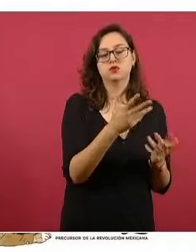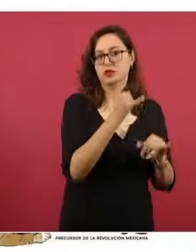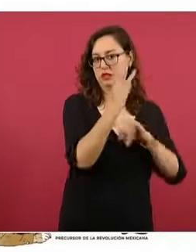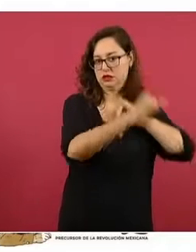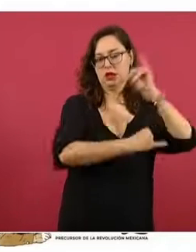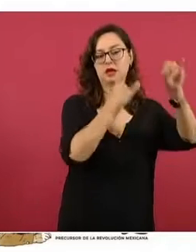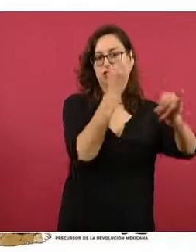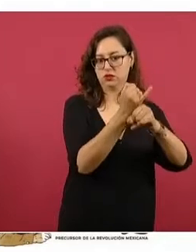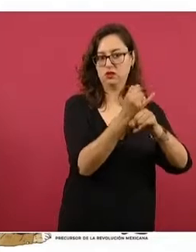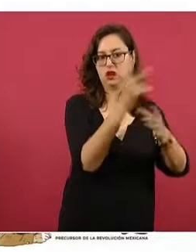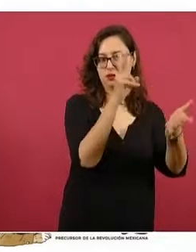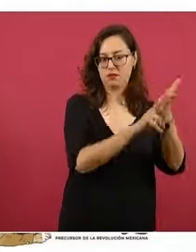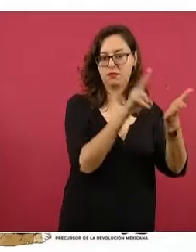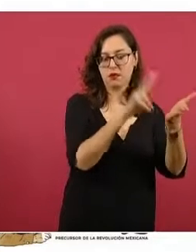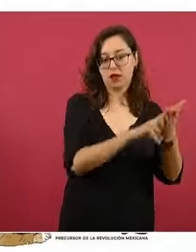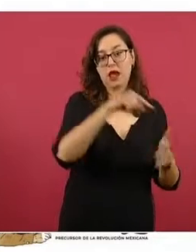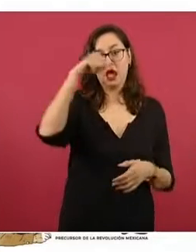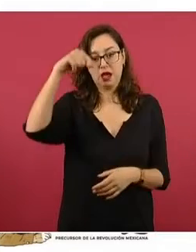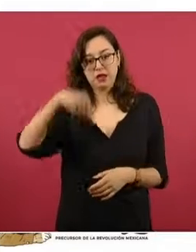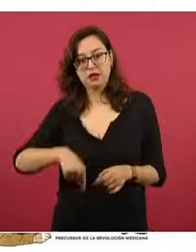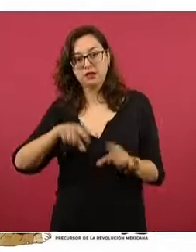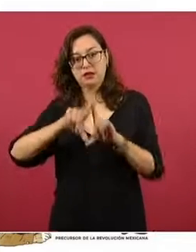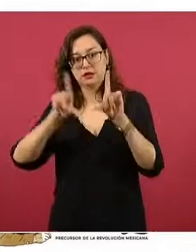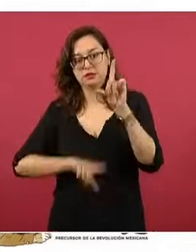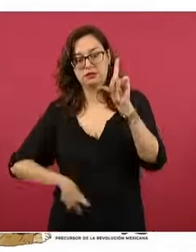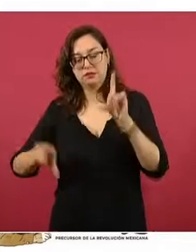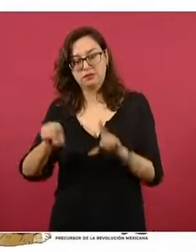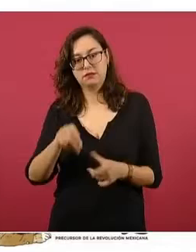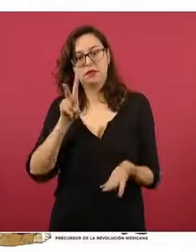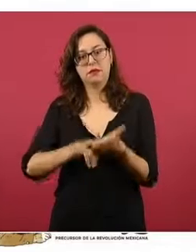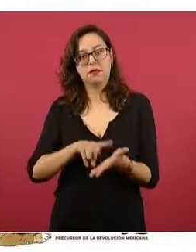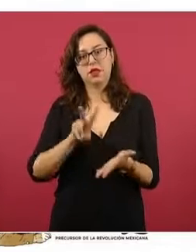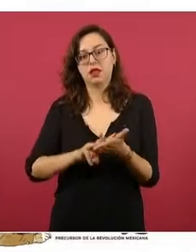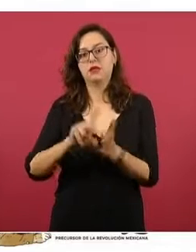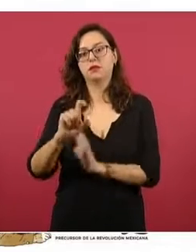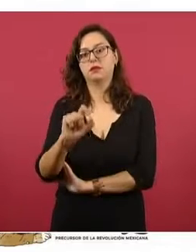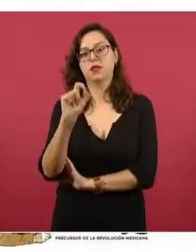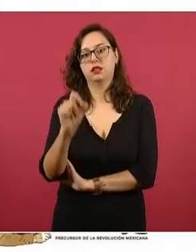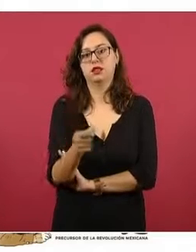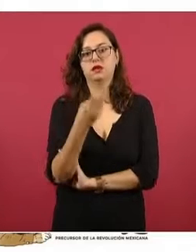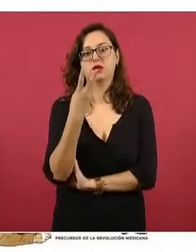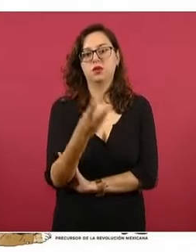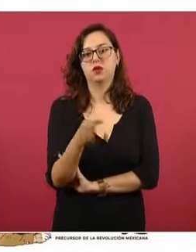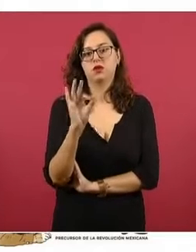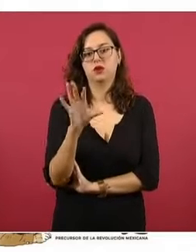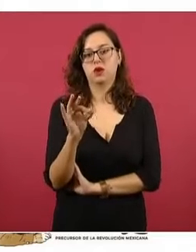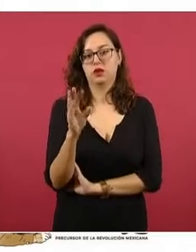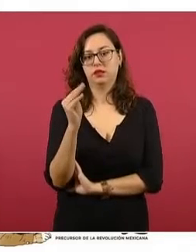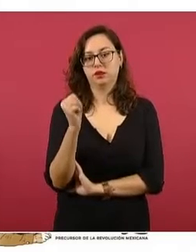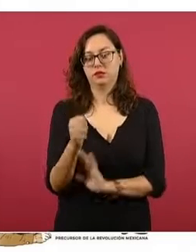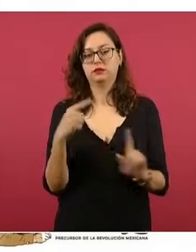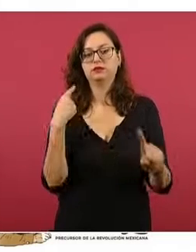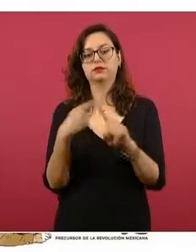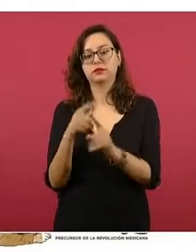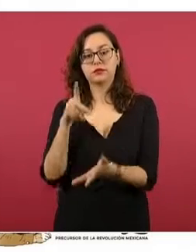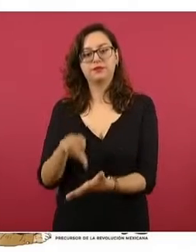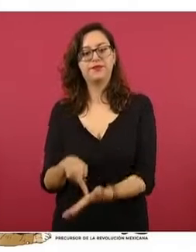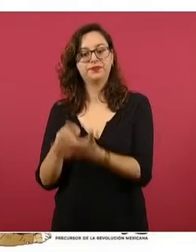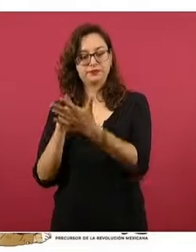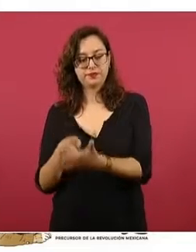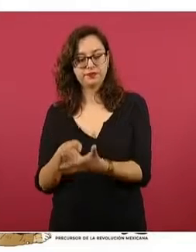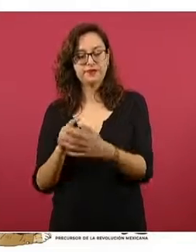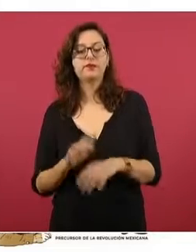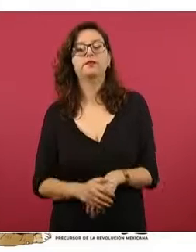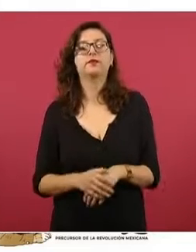regiones en nuestro país fue de 24 pesos con 49 centavos por kilo, haciendo lo mismo en el caso de